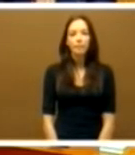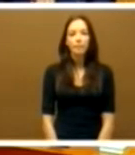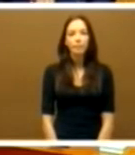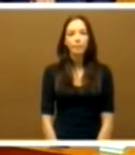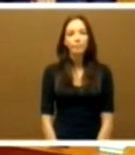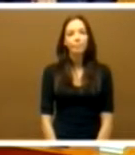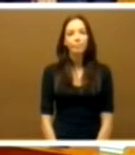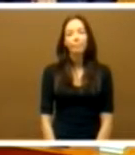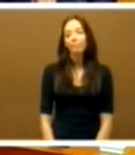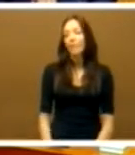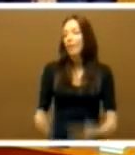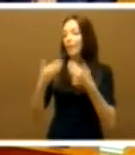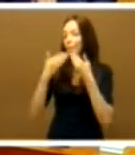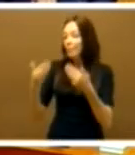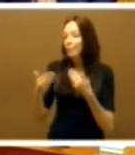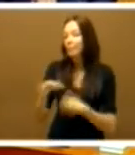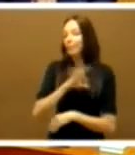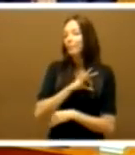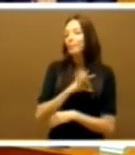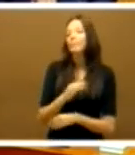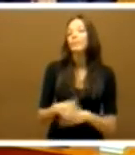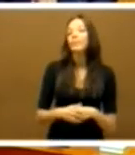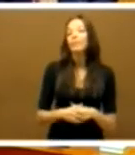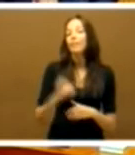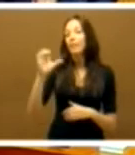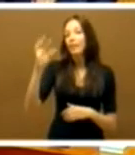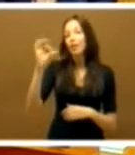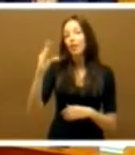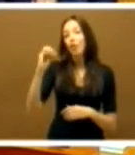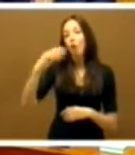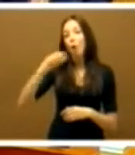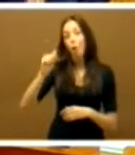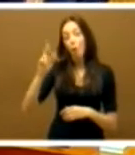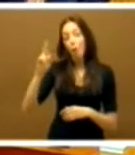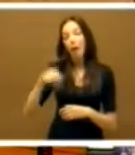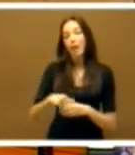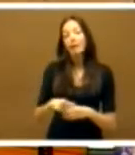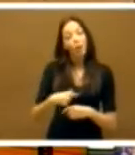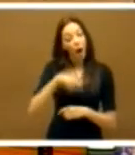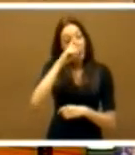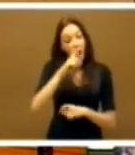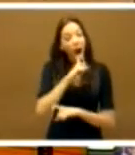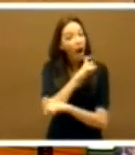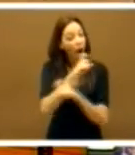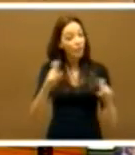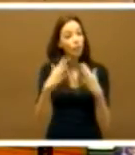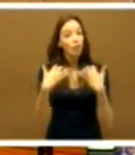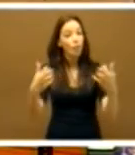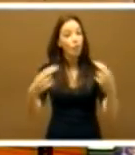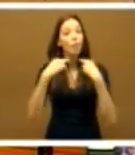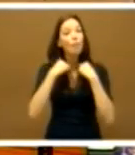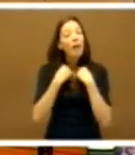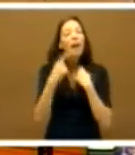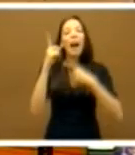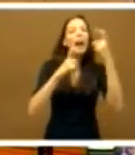Muchas gracias, señor Escobar Muñoz. Ruego a la tribuna de público les recuerdo que según el reglamento de la Cámara no se puede hacer ningún tipo de gesto,